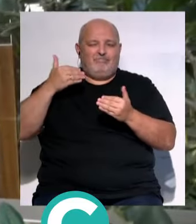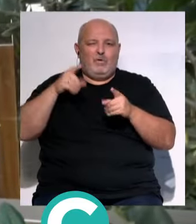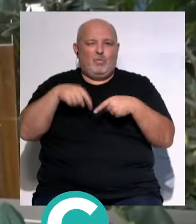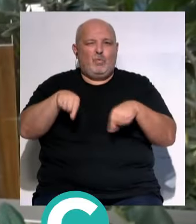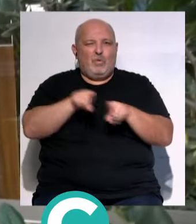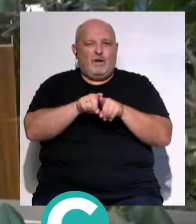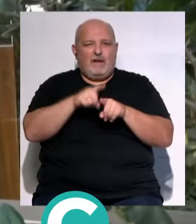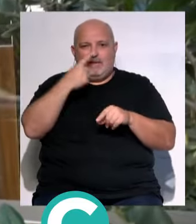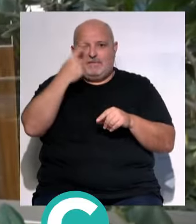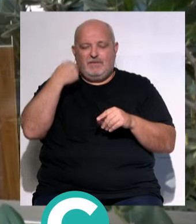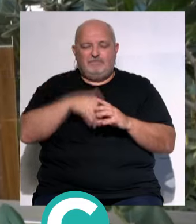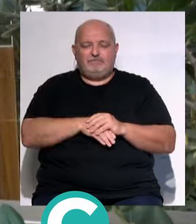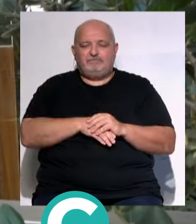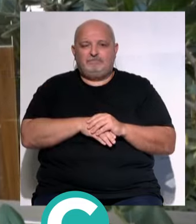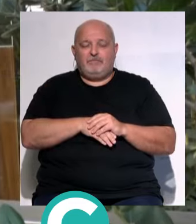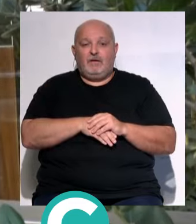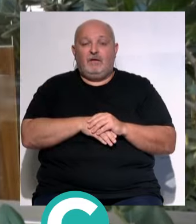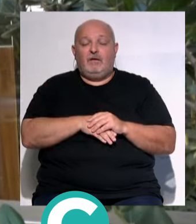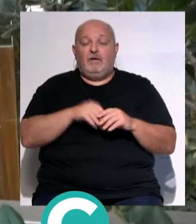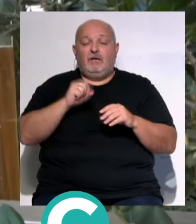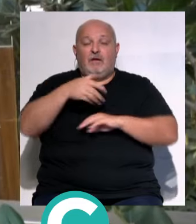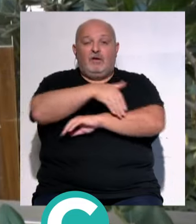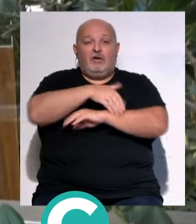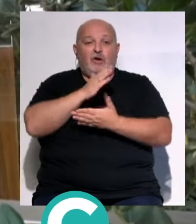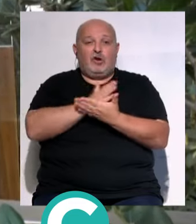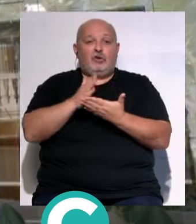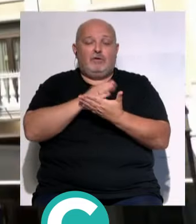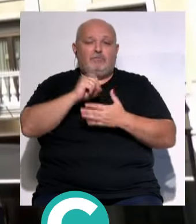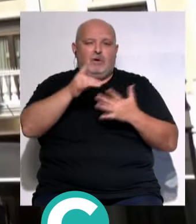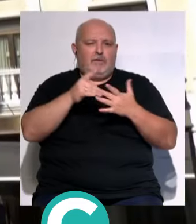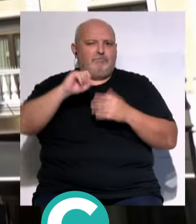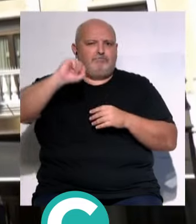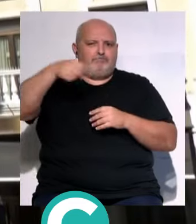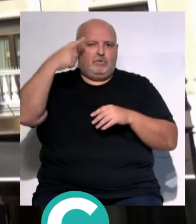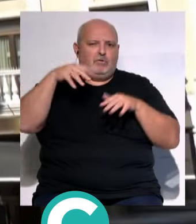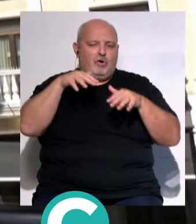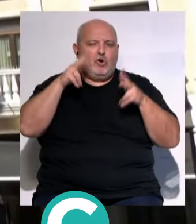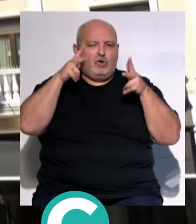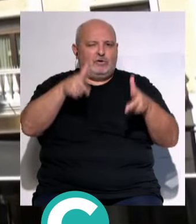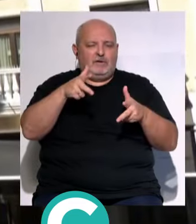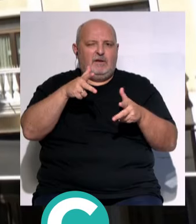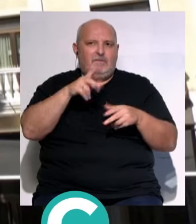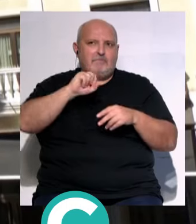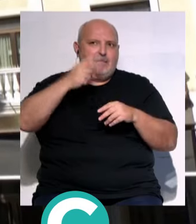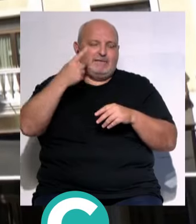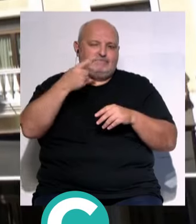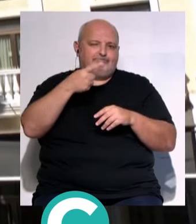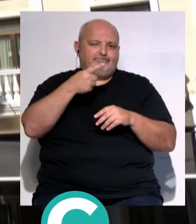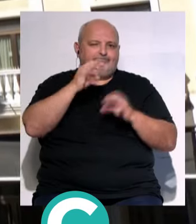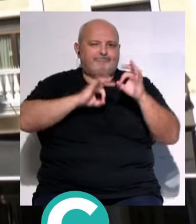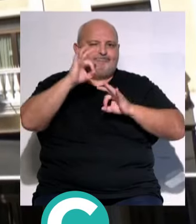mismo periodo del año pasado. La localidad costera de Rota liderará la ocupación en los hoteles... ...al ser la que más